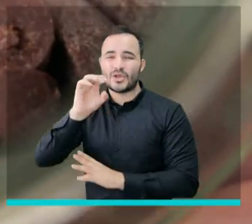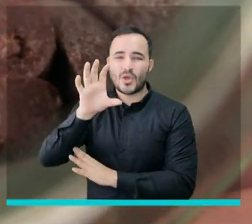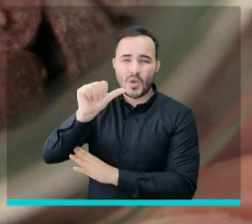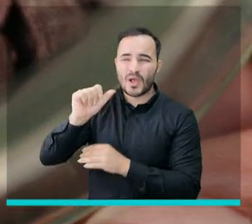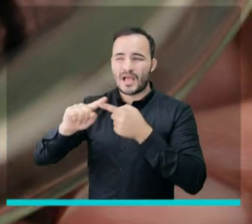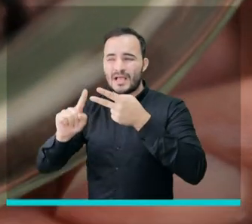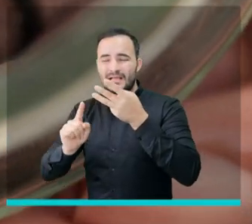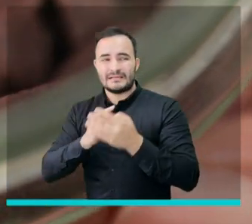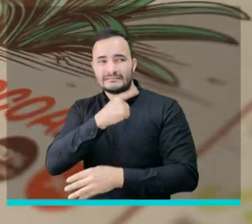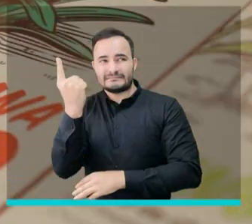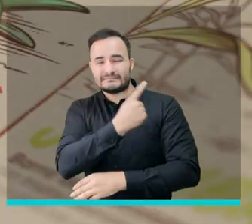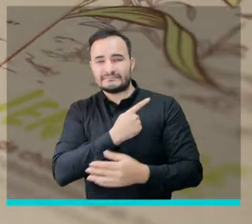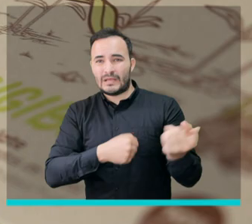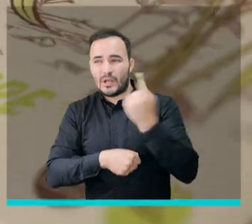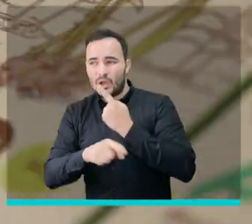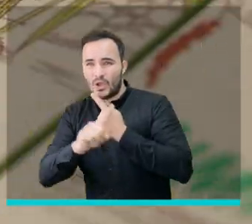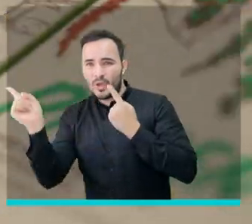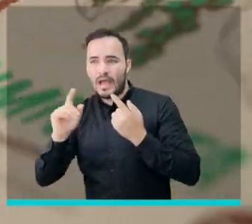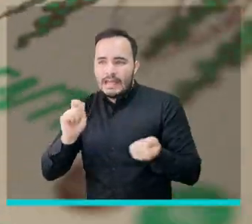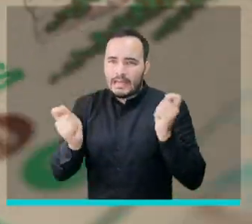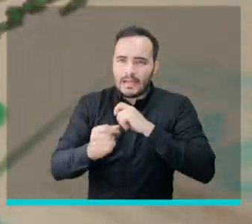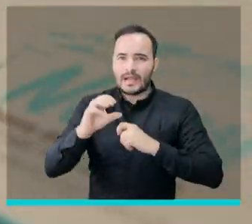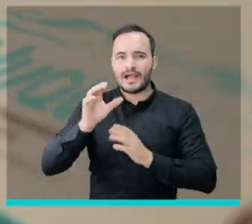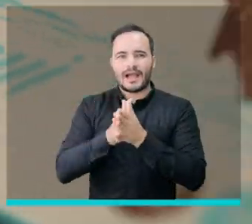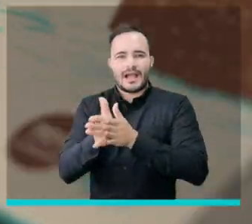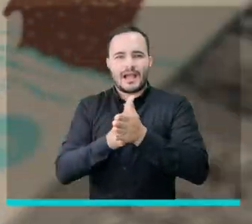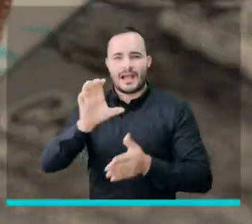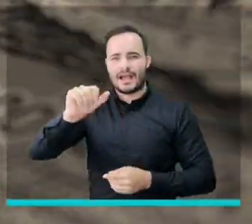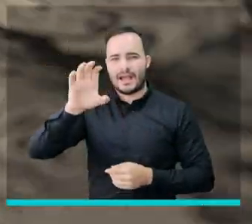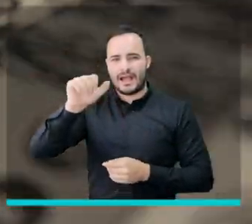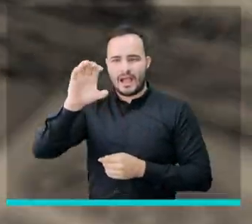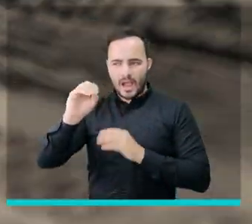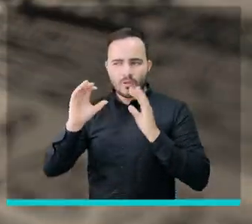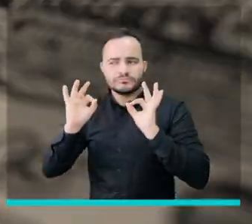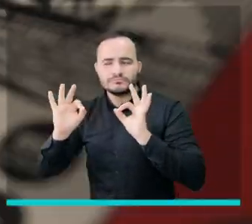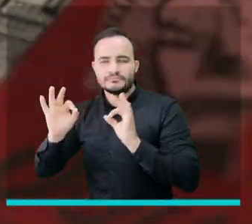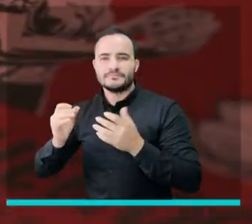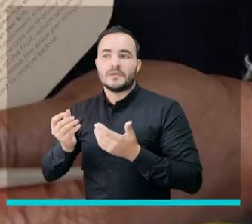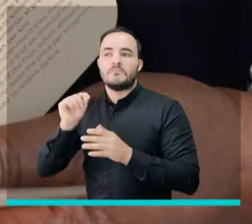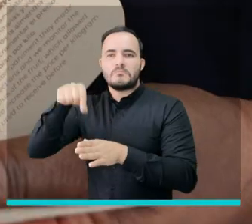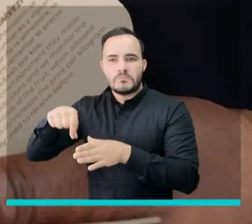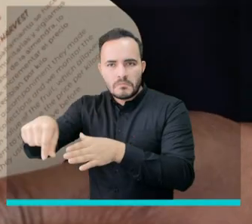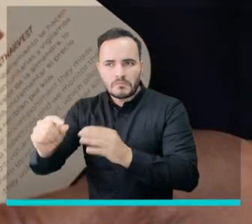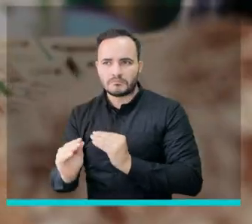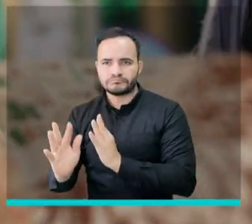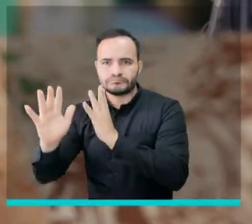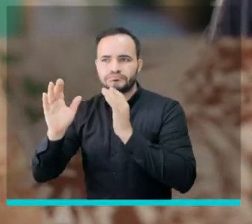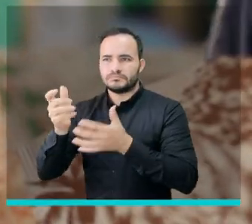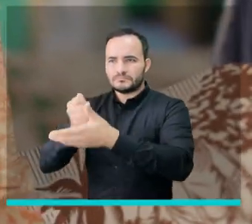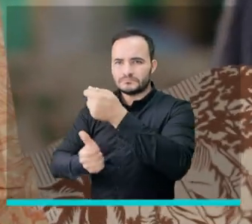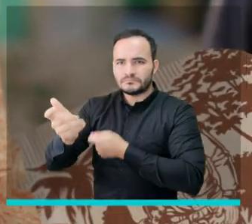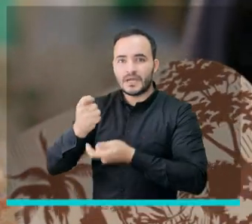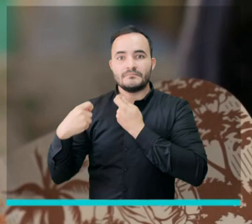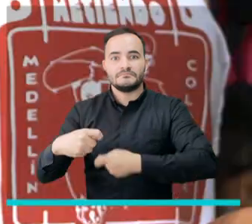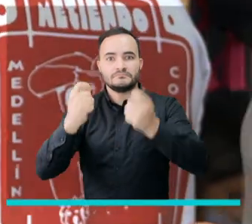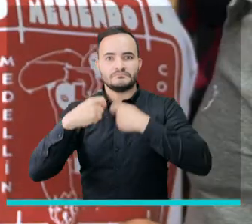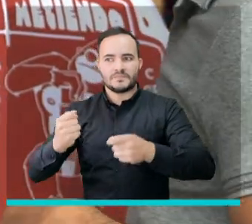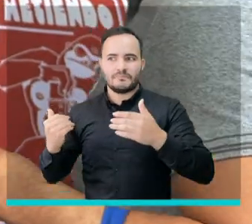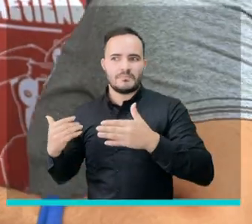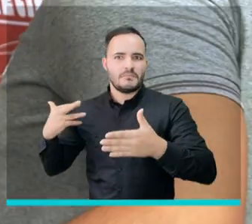realidad que teníamos y empezar a sembrar el cacao y darle una oportunidad. Entonces empezamos como a sembrar el cacao, a venderlo.